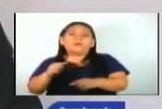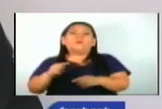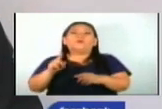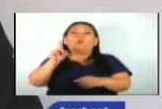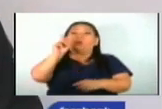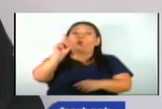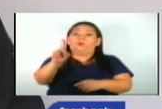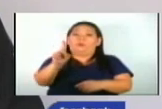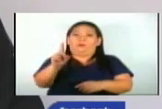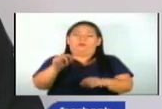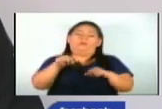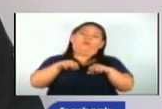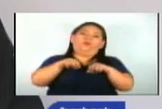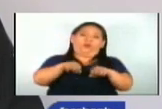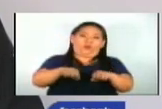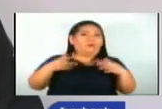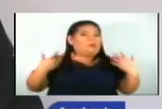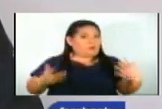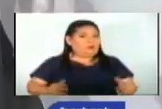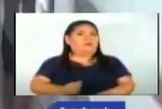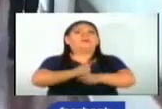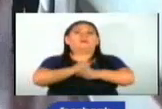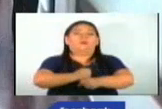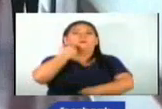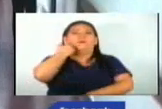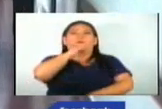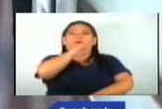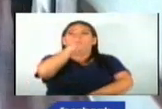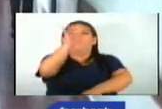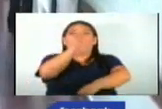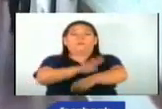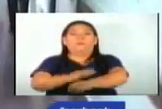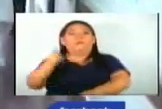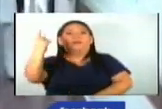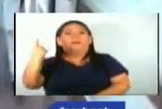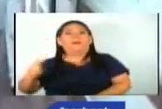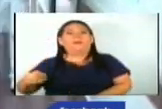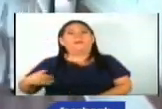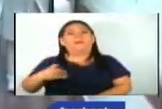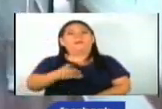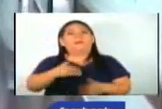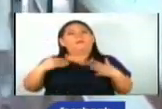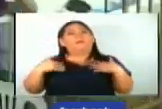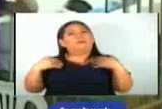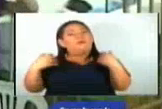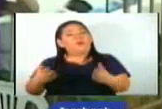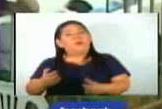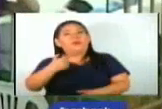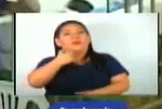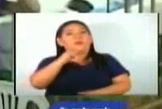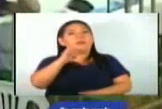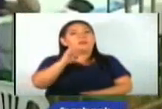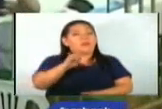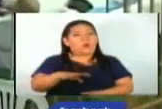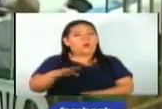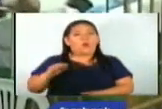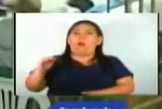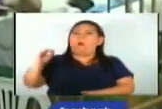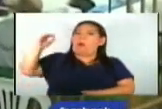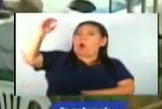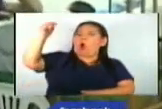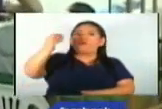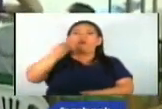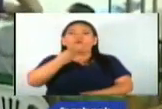letalidad en este momento confirmada por esta enfermedad. El Ministro de Salud, Francisco Alaví, asegura que entre más adulta es una